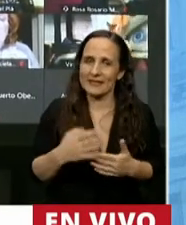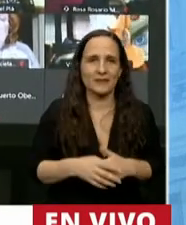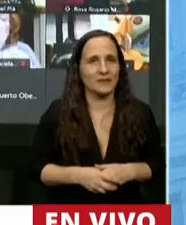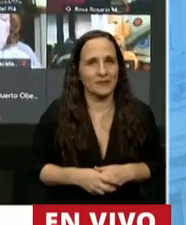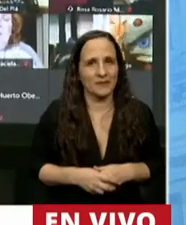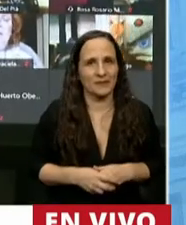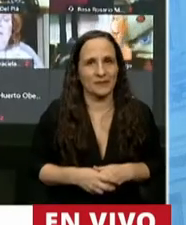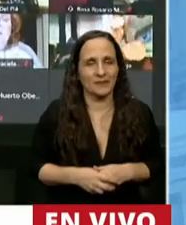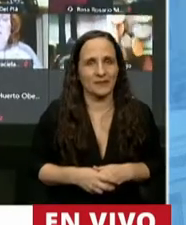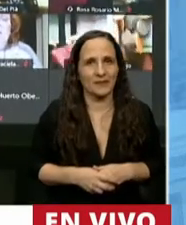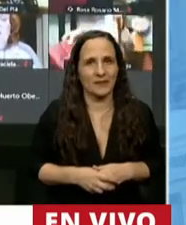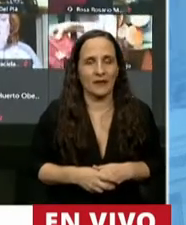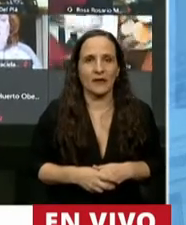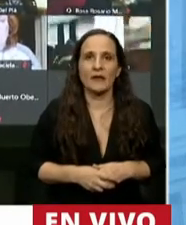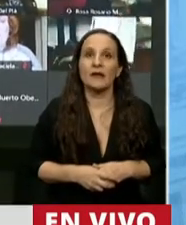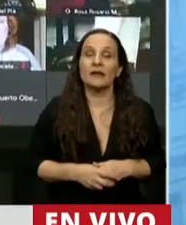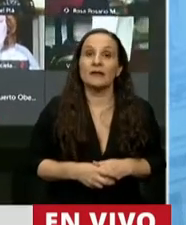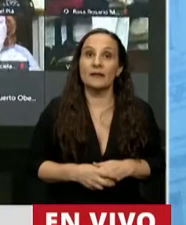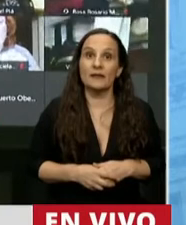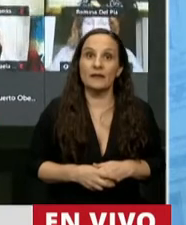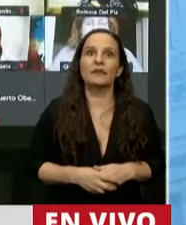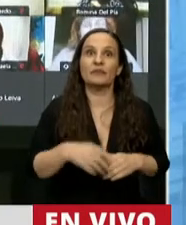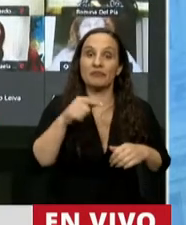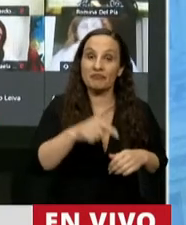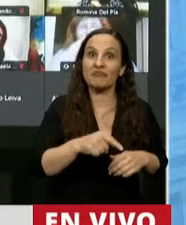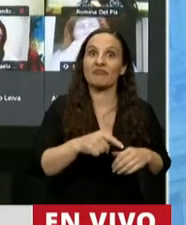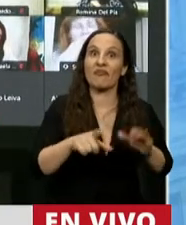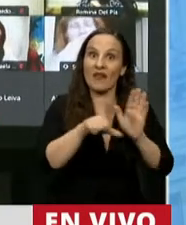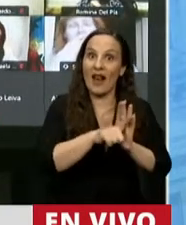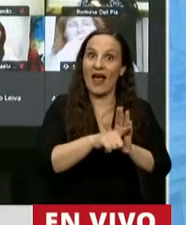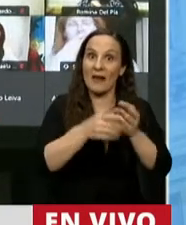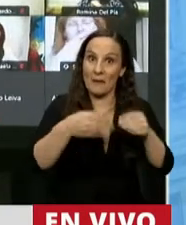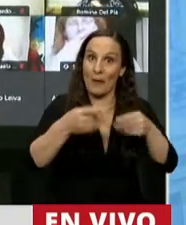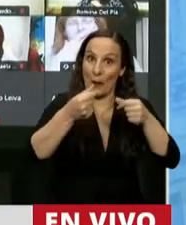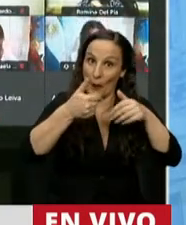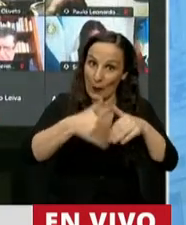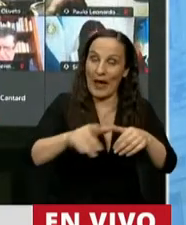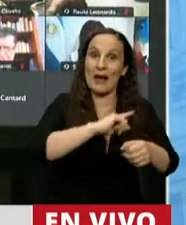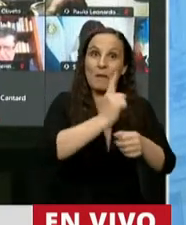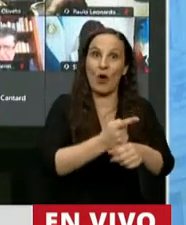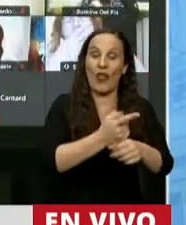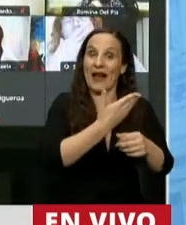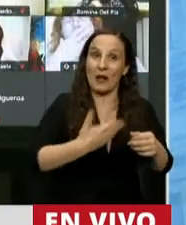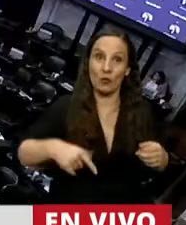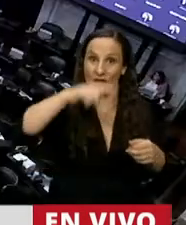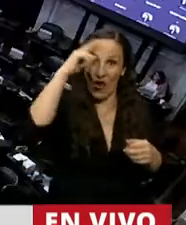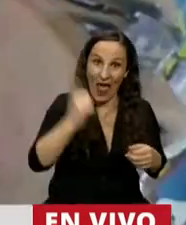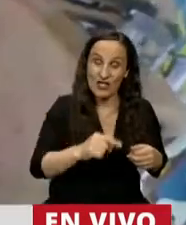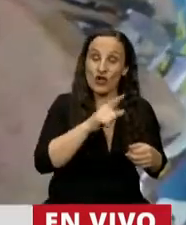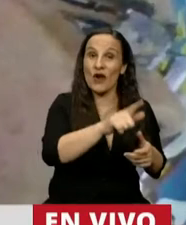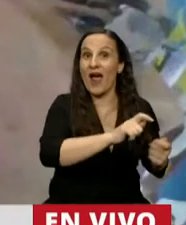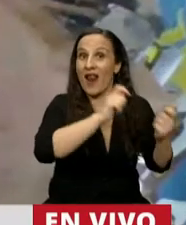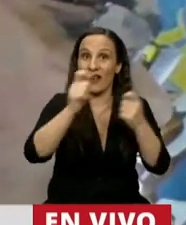A partir de la entrada en vigencia de la presente, el Poder Ejecutivo Nacional transferirá